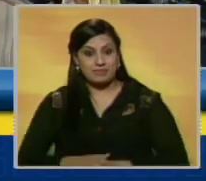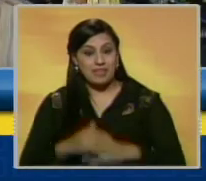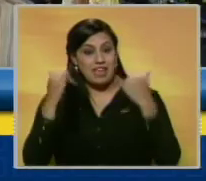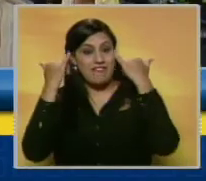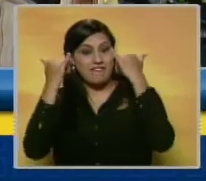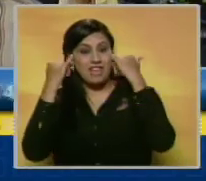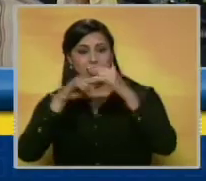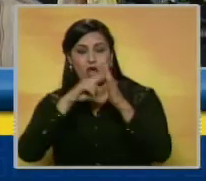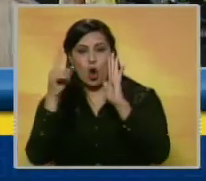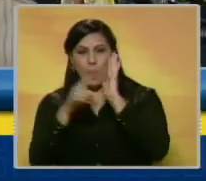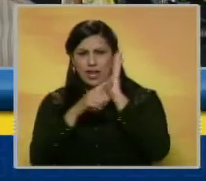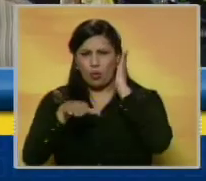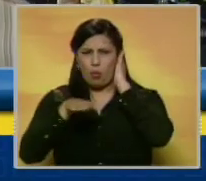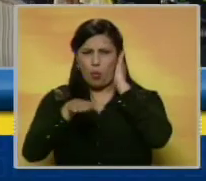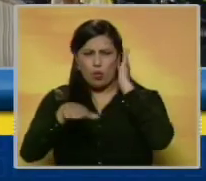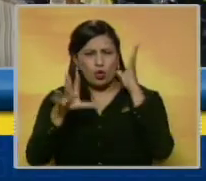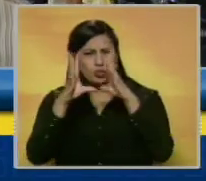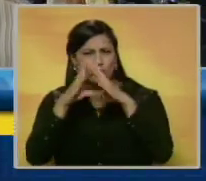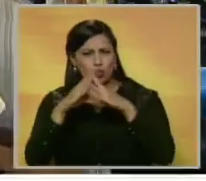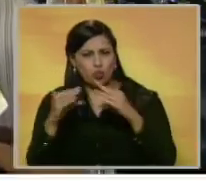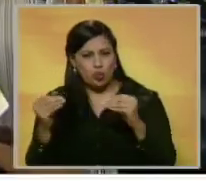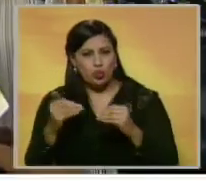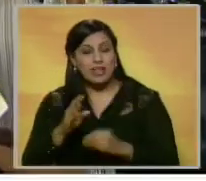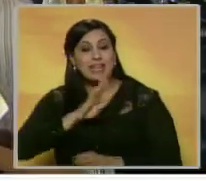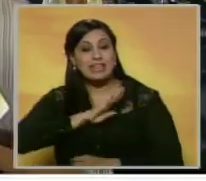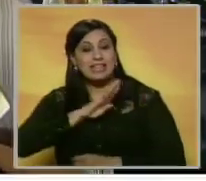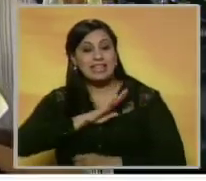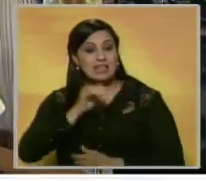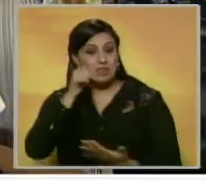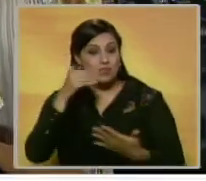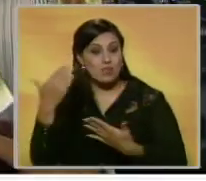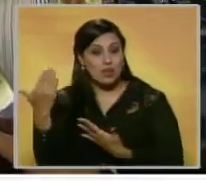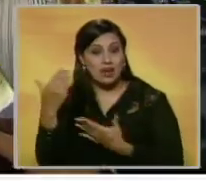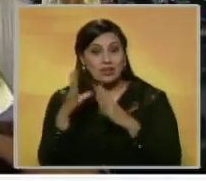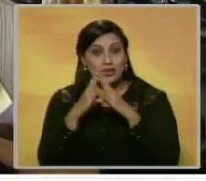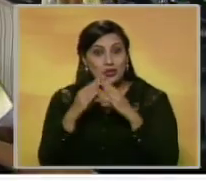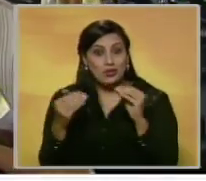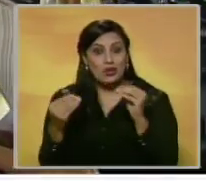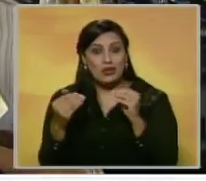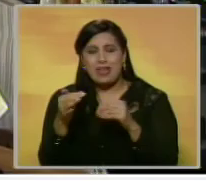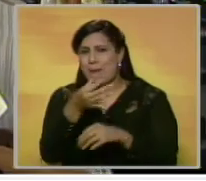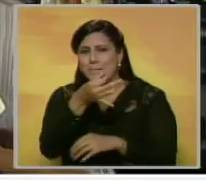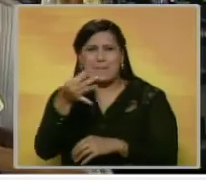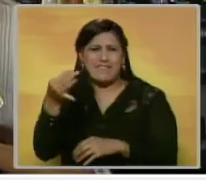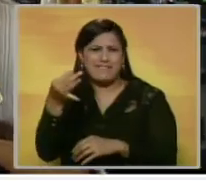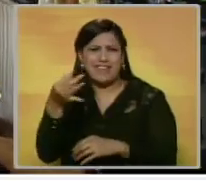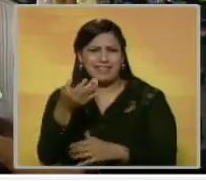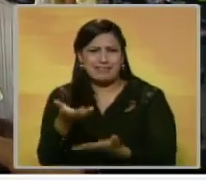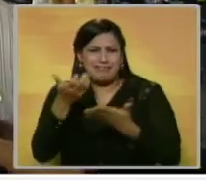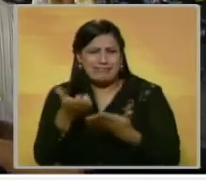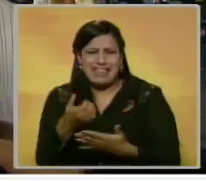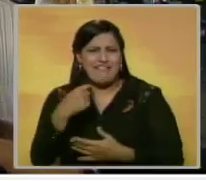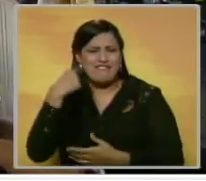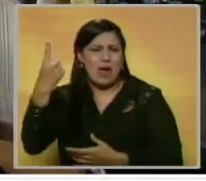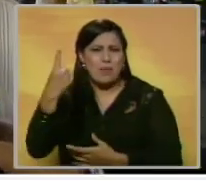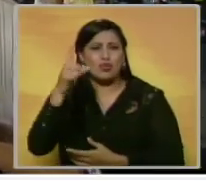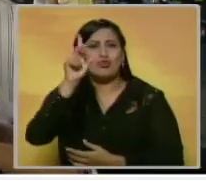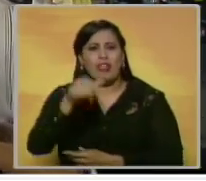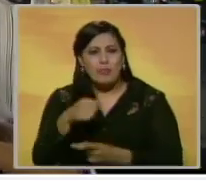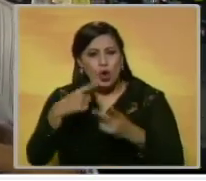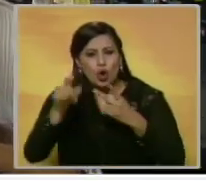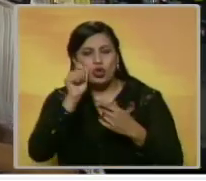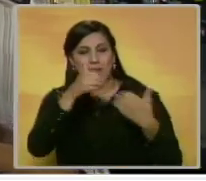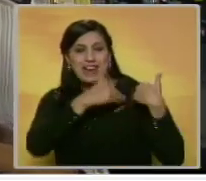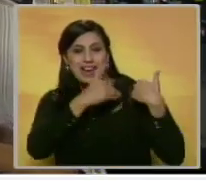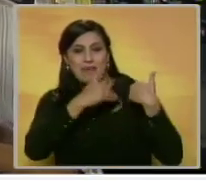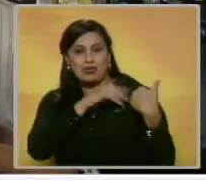fiesta completamente electrónica, se va a poner de todo, tenemos a Florida que ya es artista de súper peso, Drea, Marco Detroit y yo que